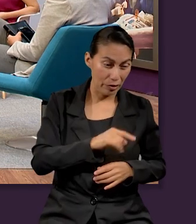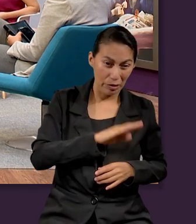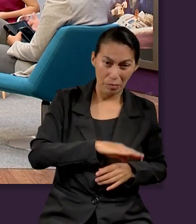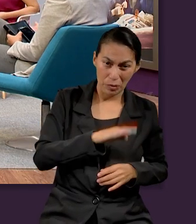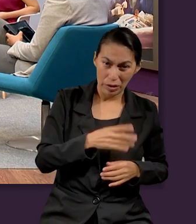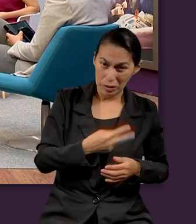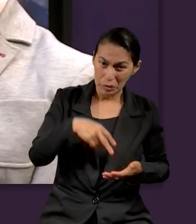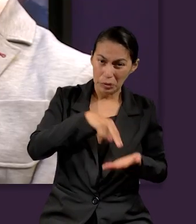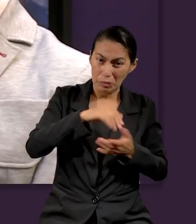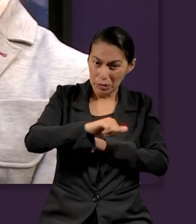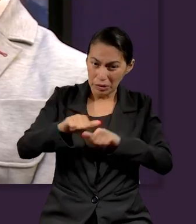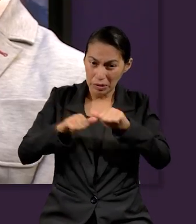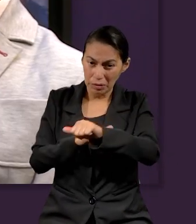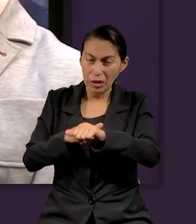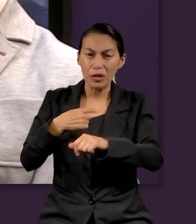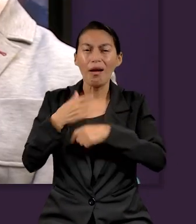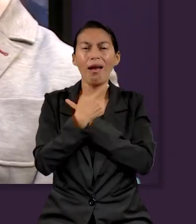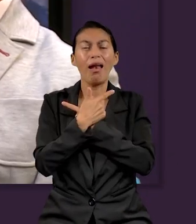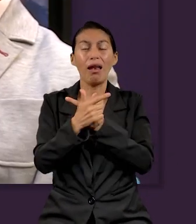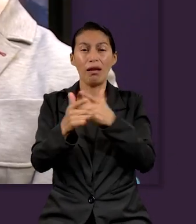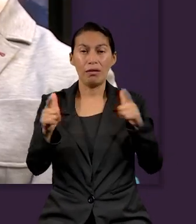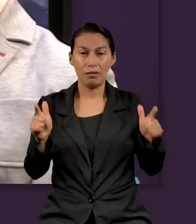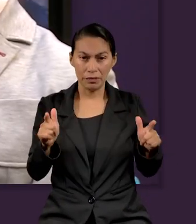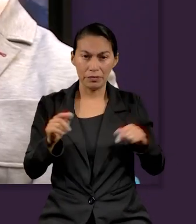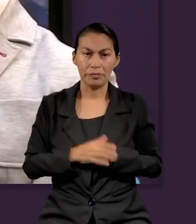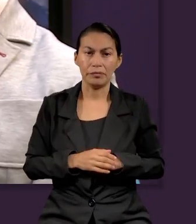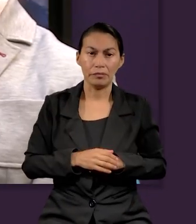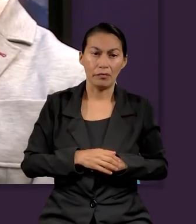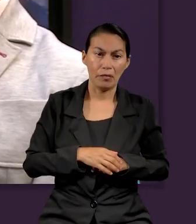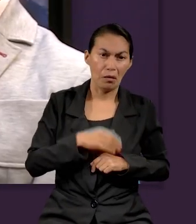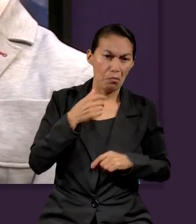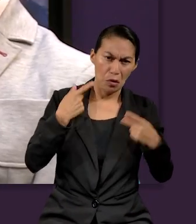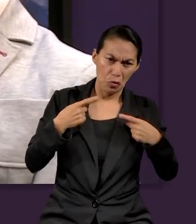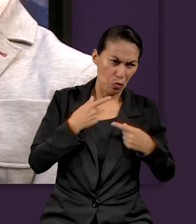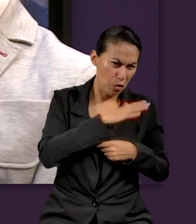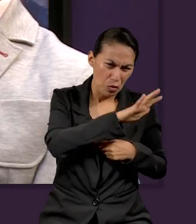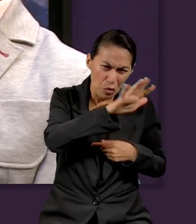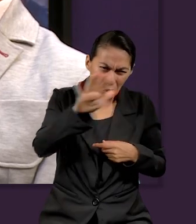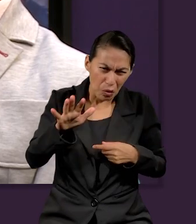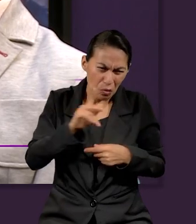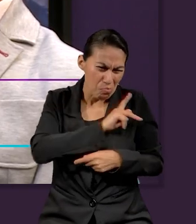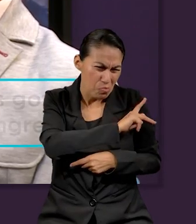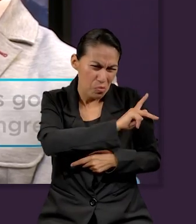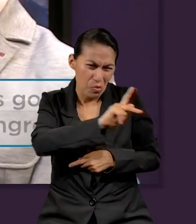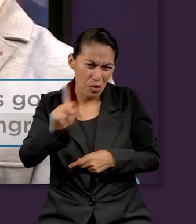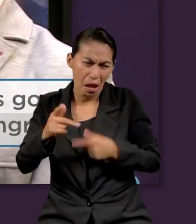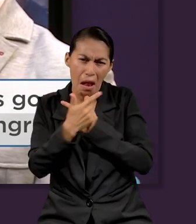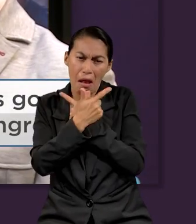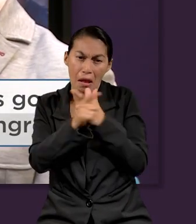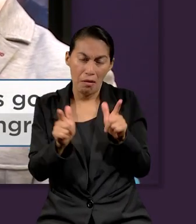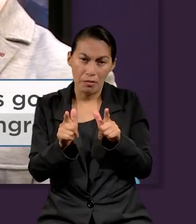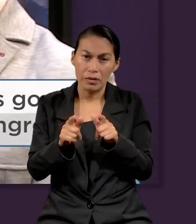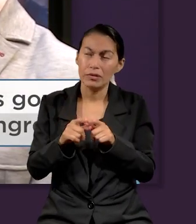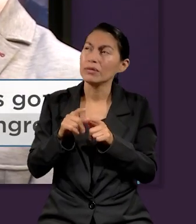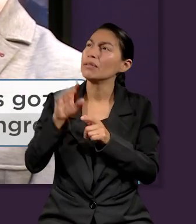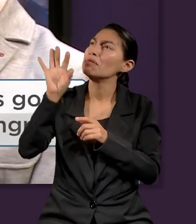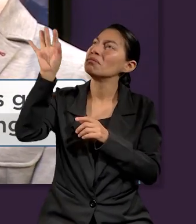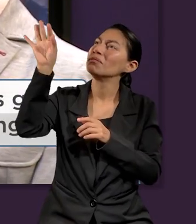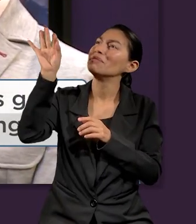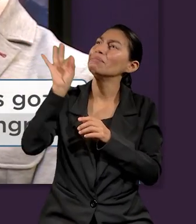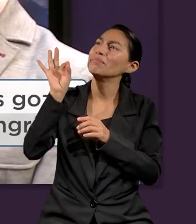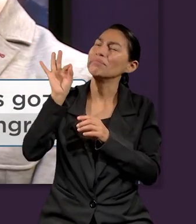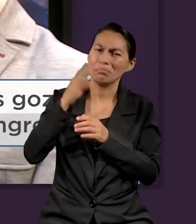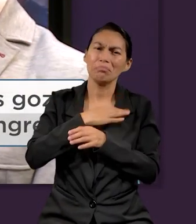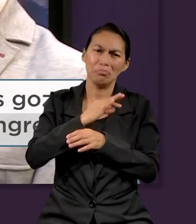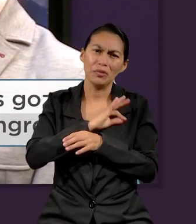hizo un sacrificio y nos dio libertad. Y pues todos los seres humanos somos o tenemos la oportunidad de tomarlo o no tomarlo. Pero somos